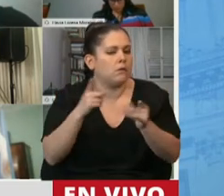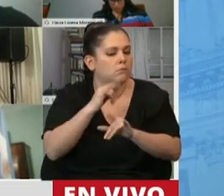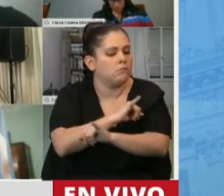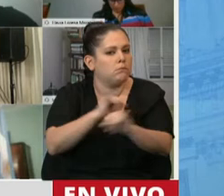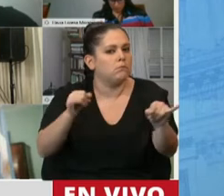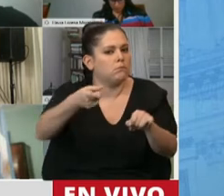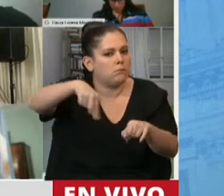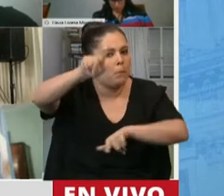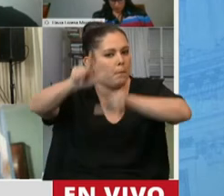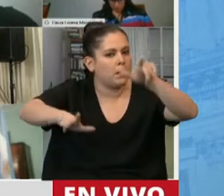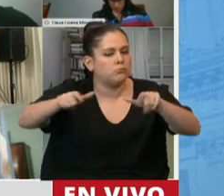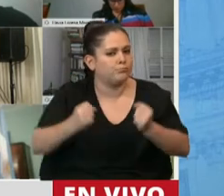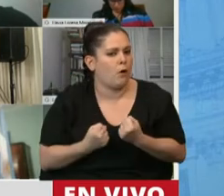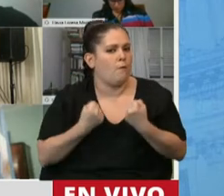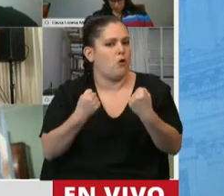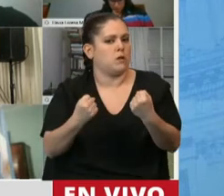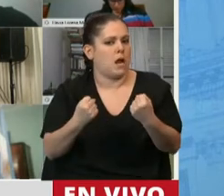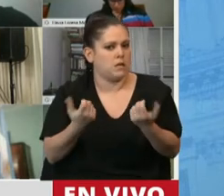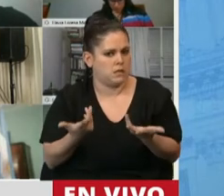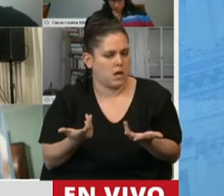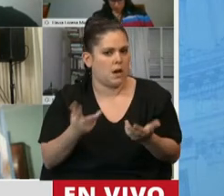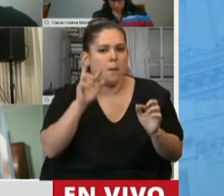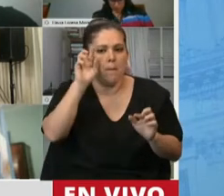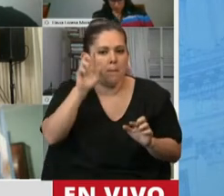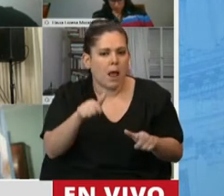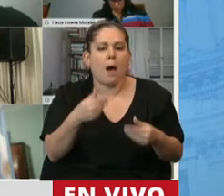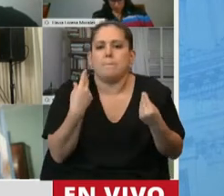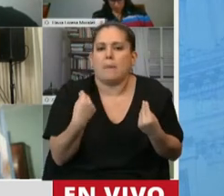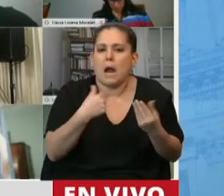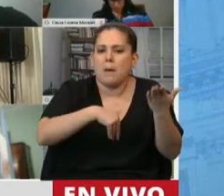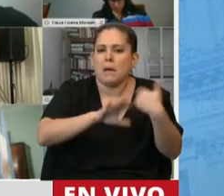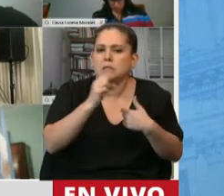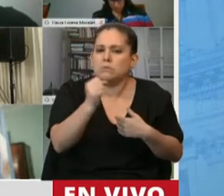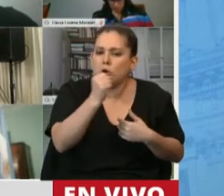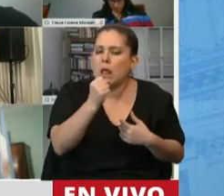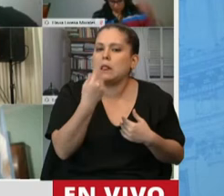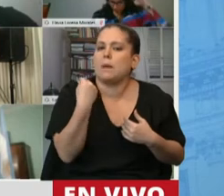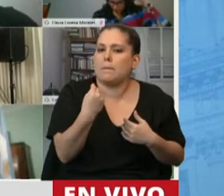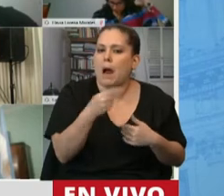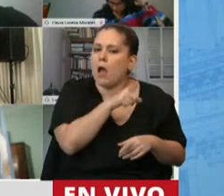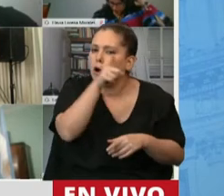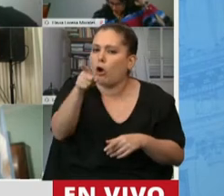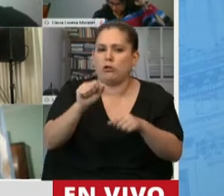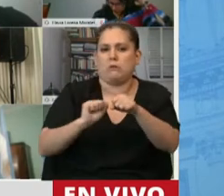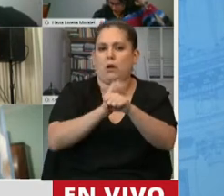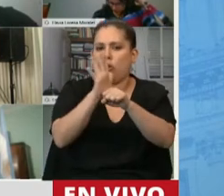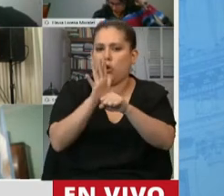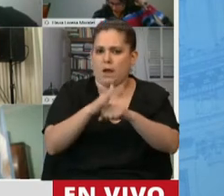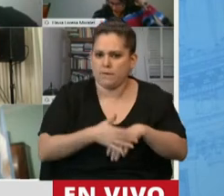la estrategia y la herramienta más importante que tenemos para combatir esta pandemia,